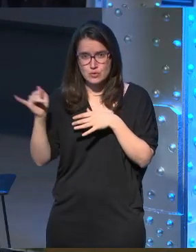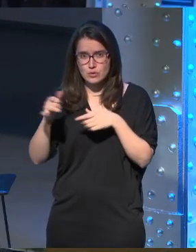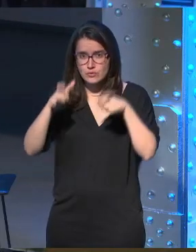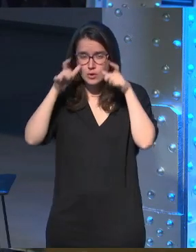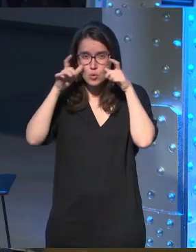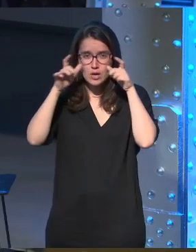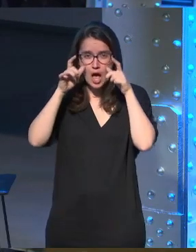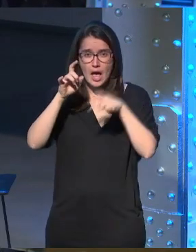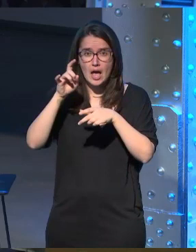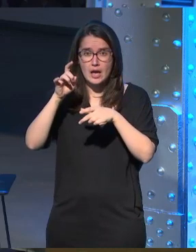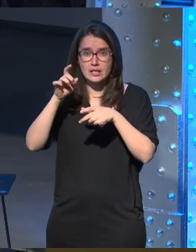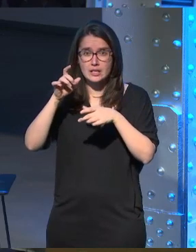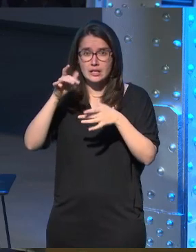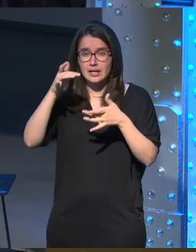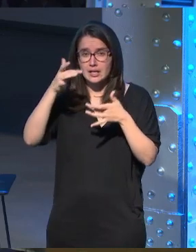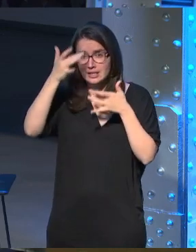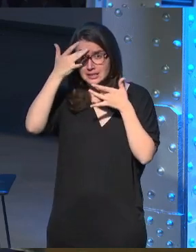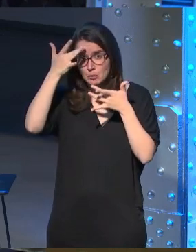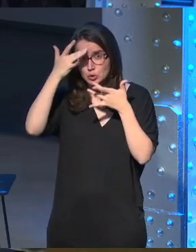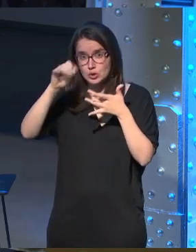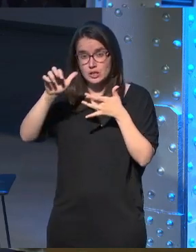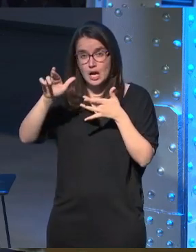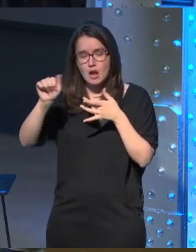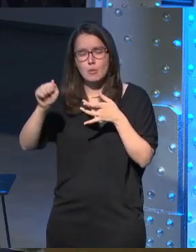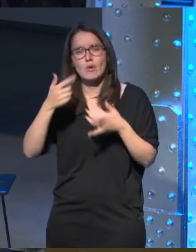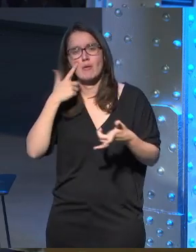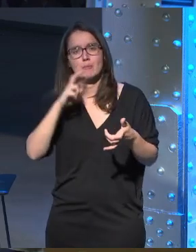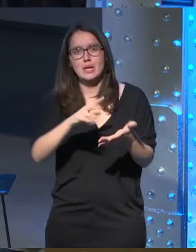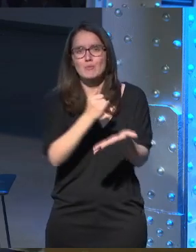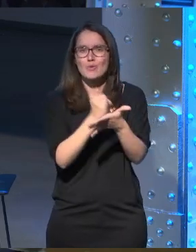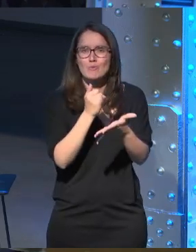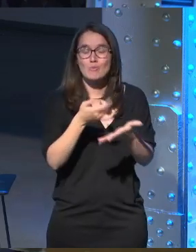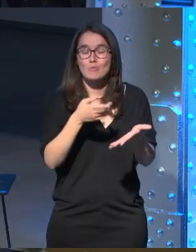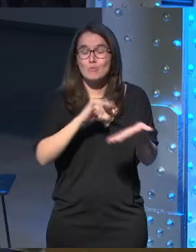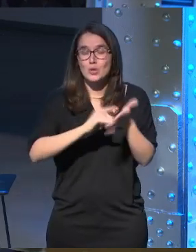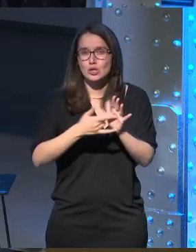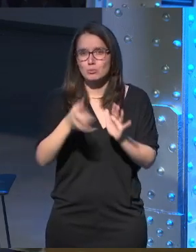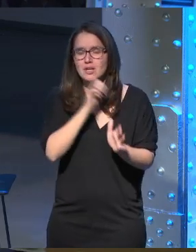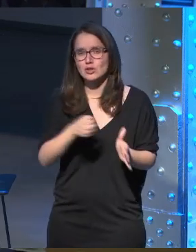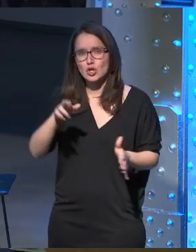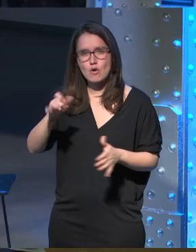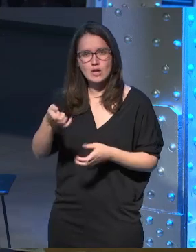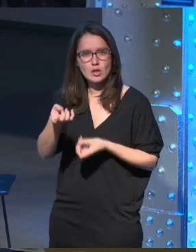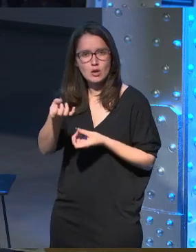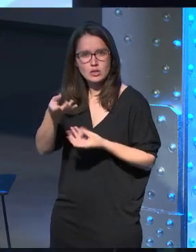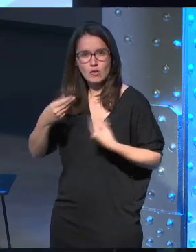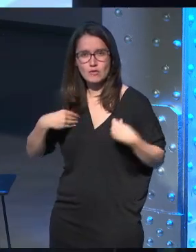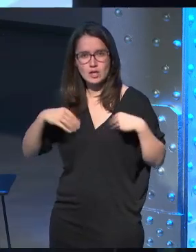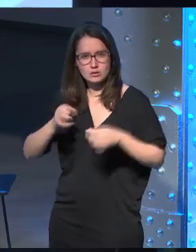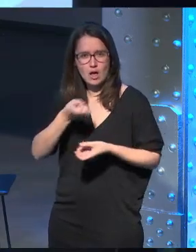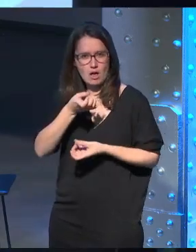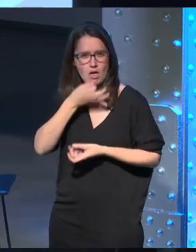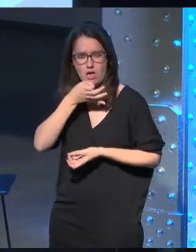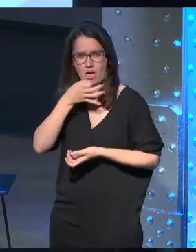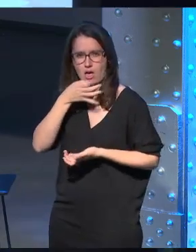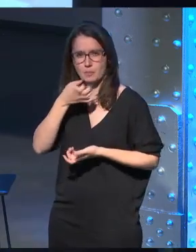Samsung Gear y se va a poder ver parte de estos proyectos maravillosos en los que Roberto ha contado a través de su vida para